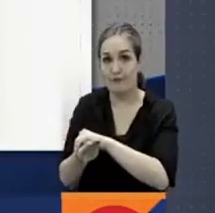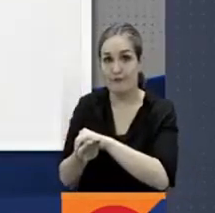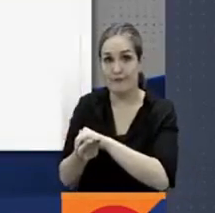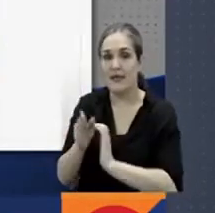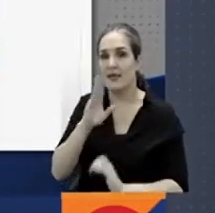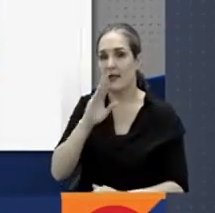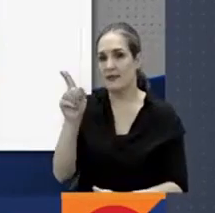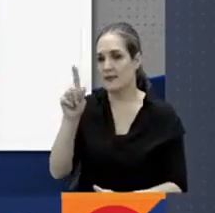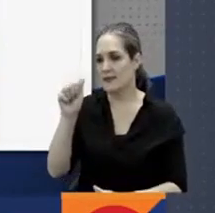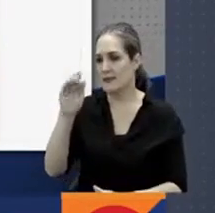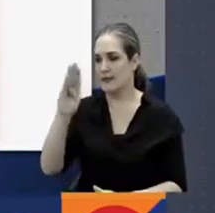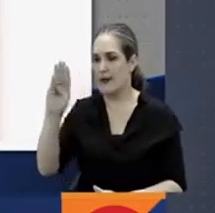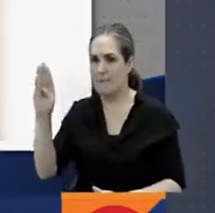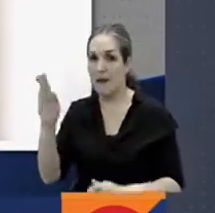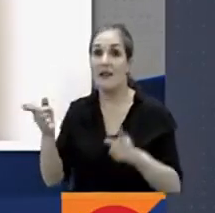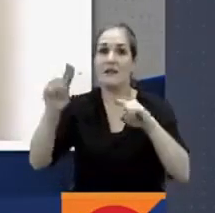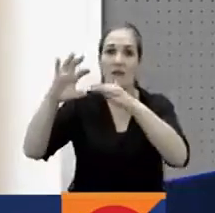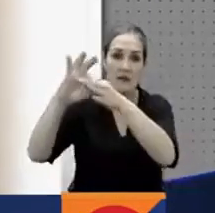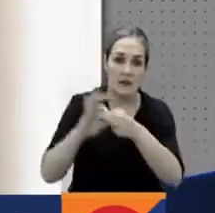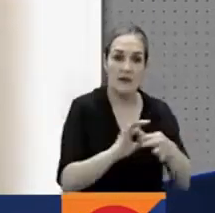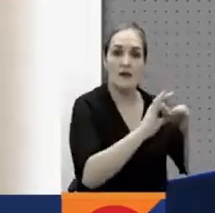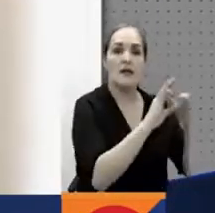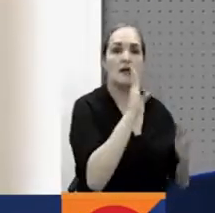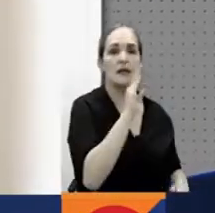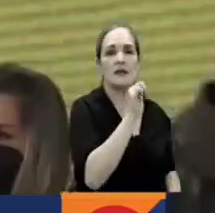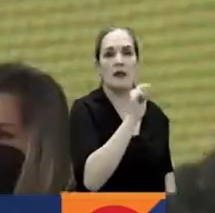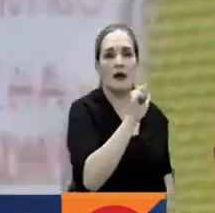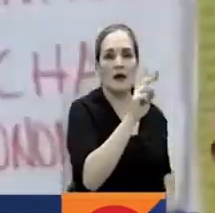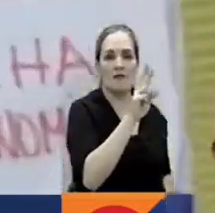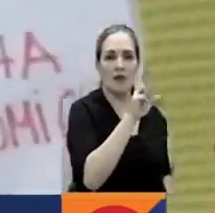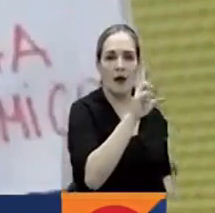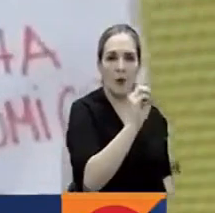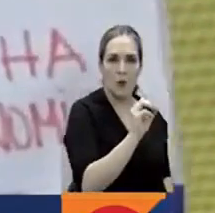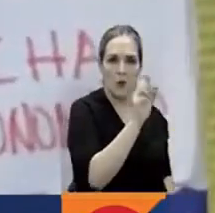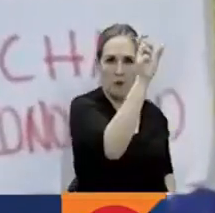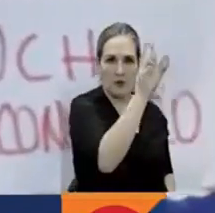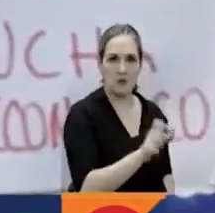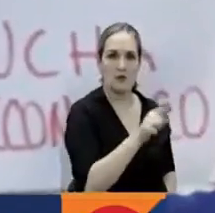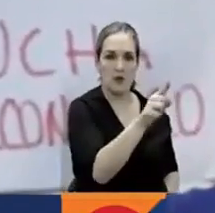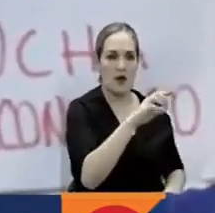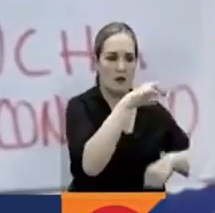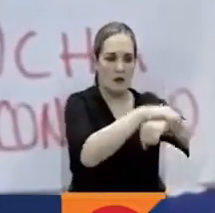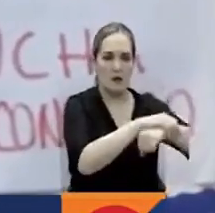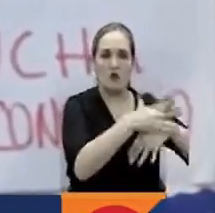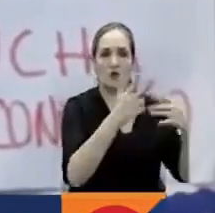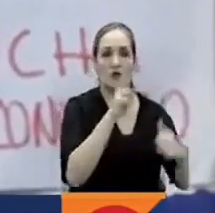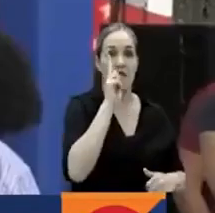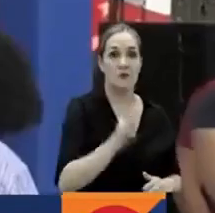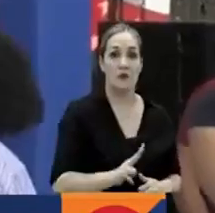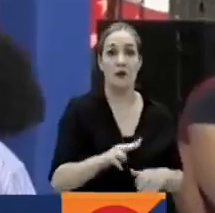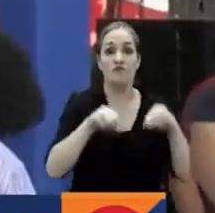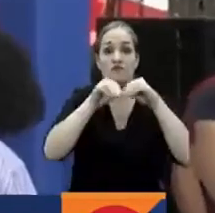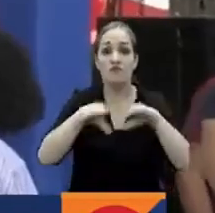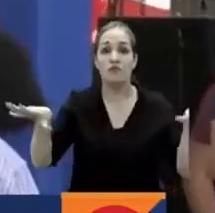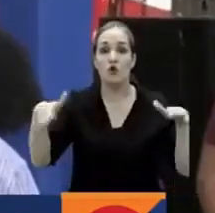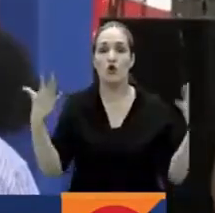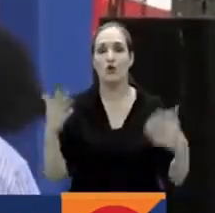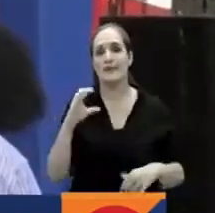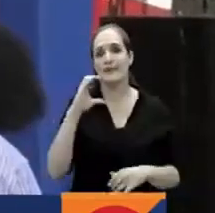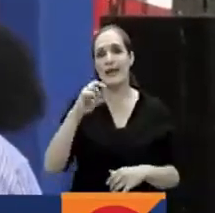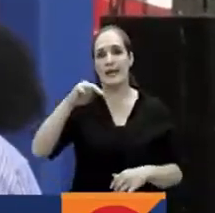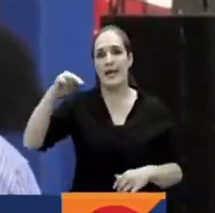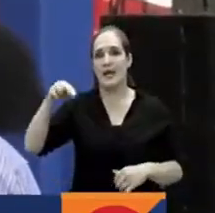justicia de Venezuela detuvo al colombiano Álvaro Pulido la cadena internacional de noticias CNN fue la que reveló la información